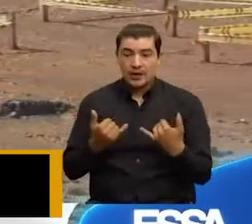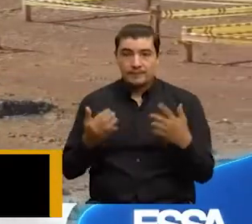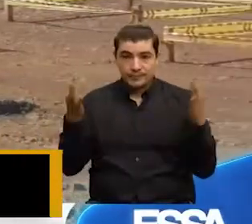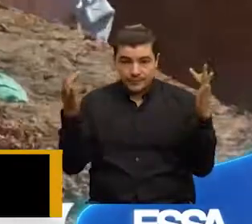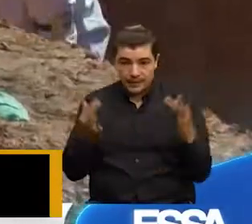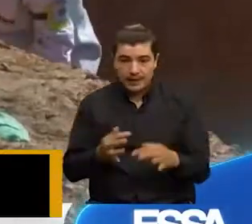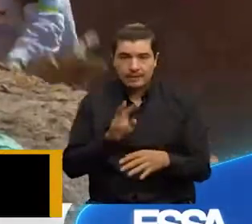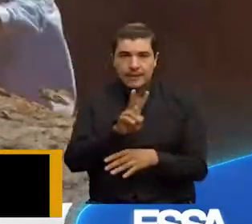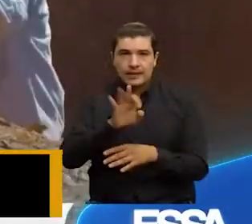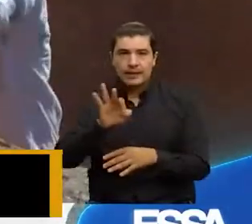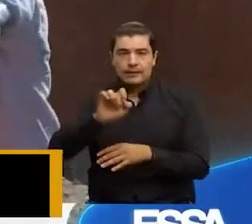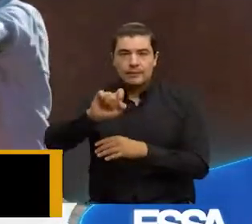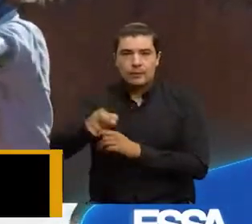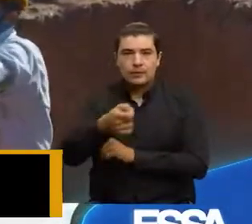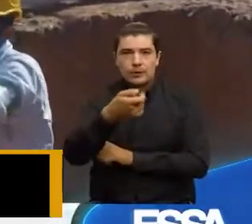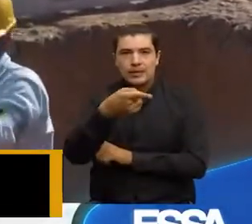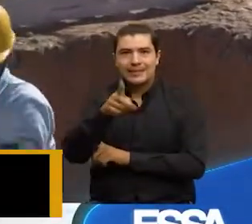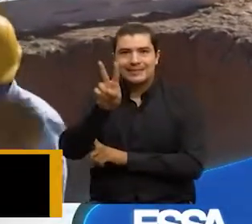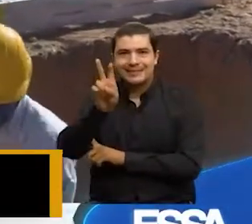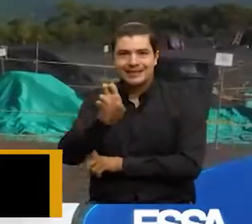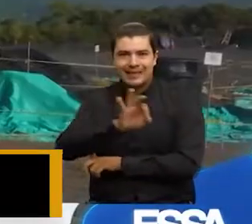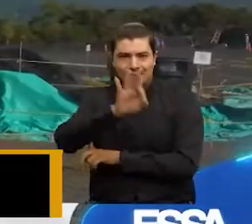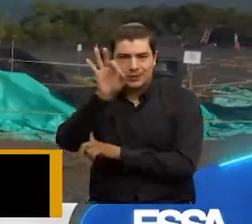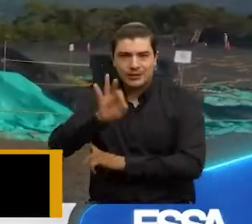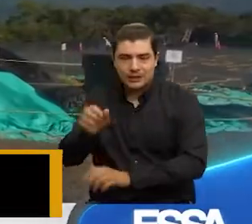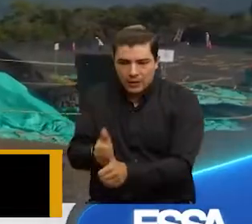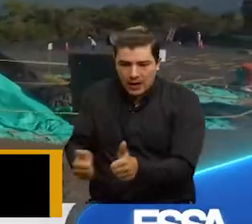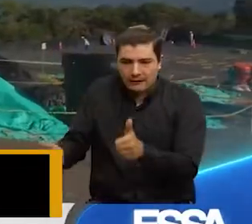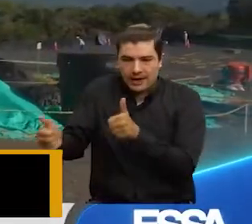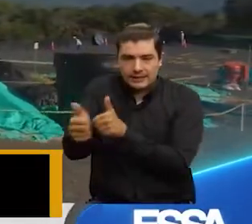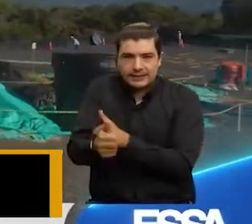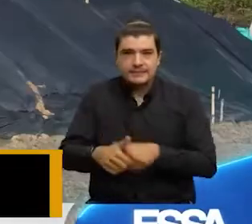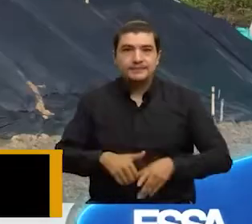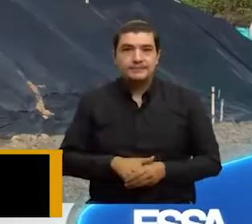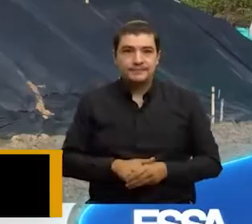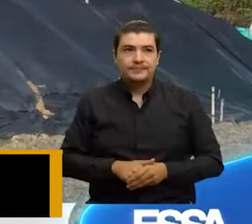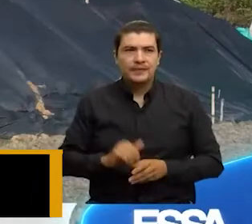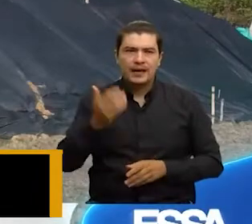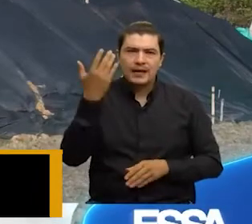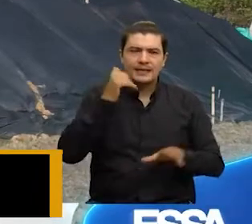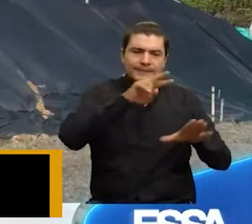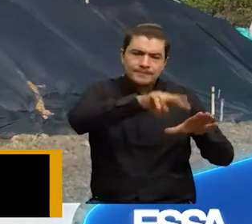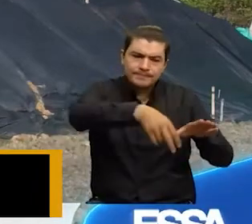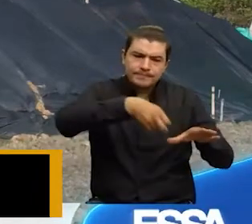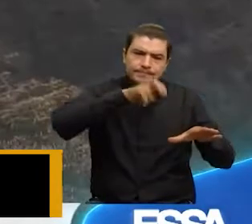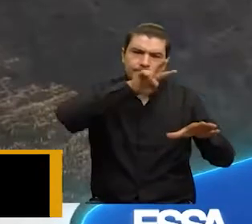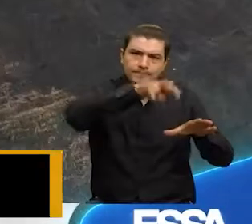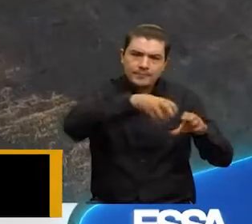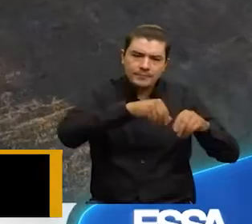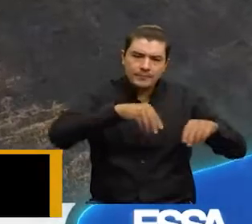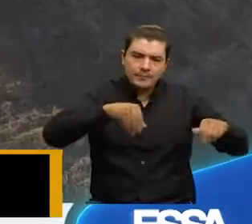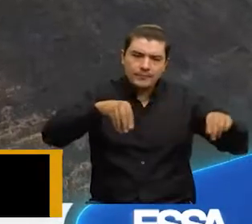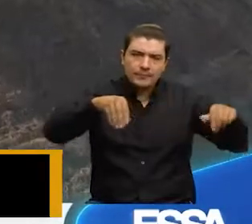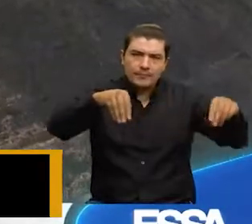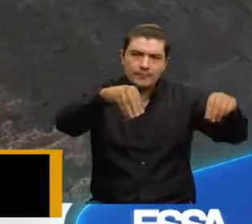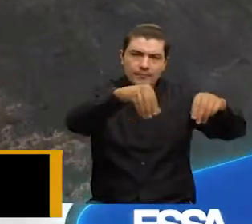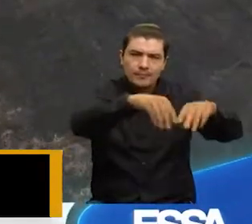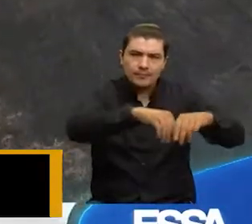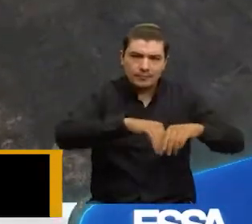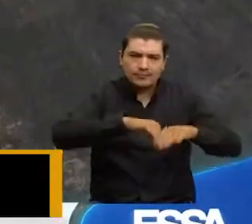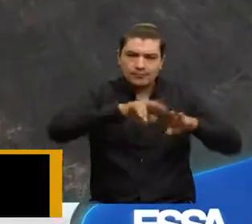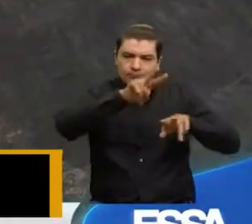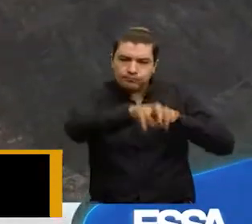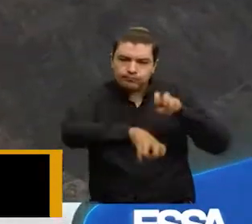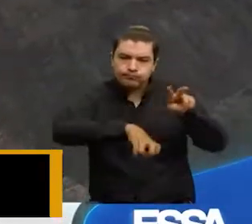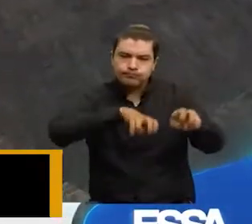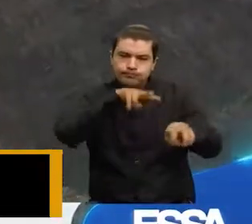.17% de avance. Se hizo un movimiento de tierras que consta de un corte y